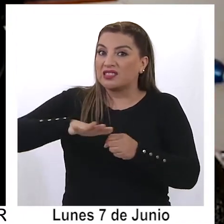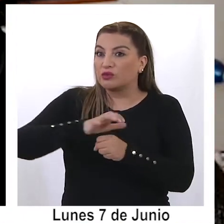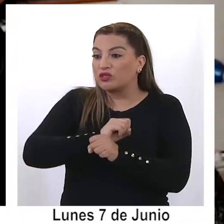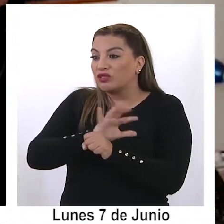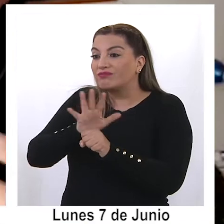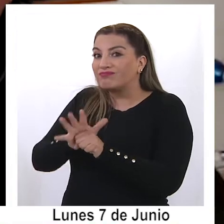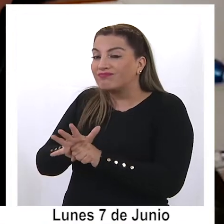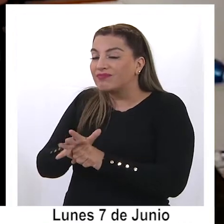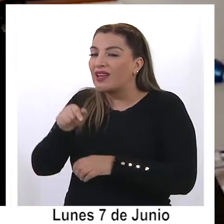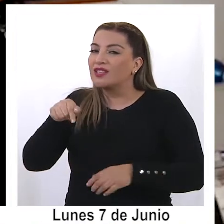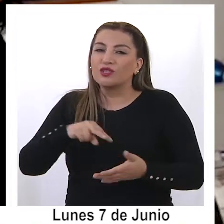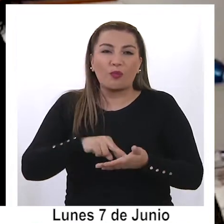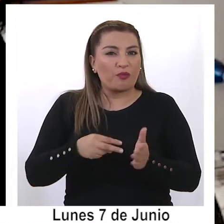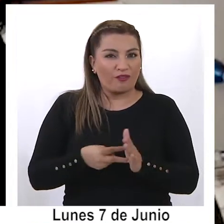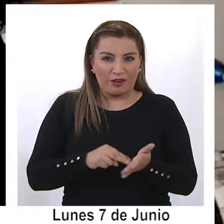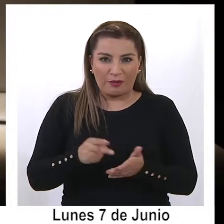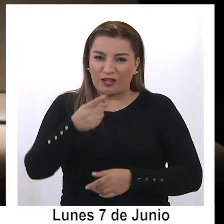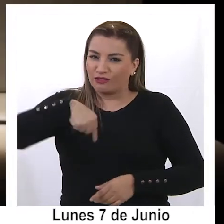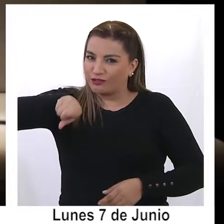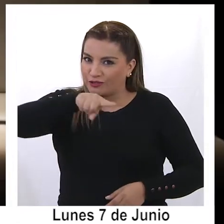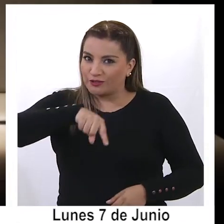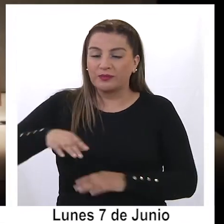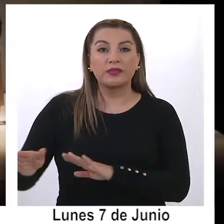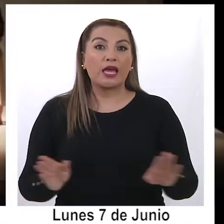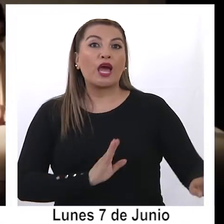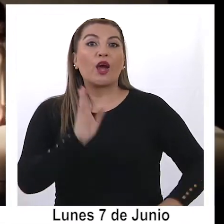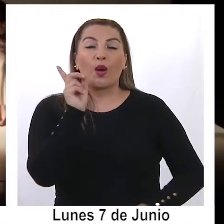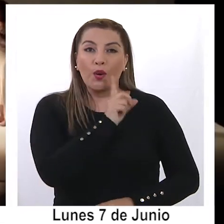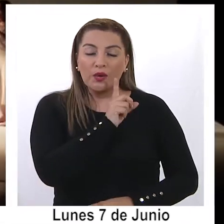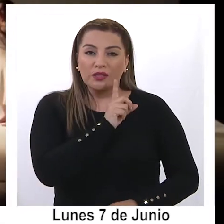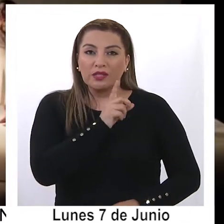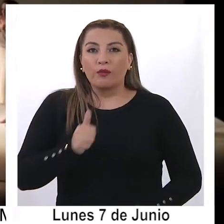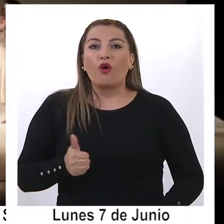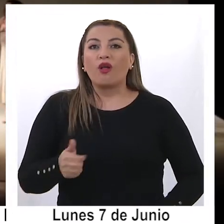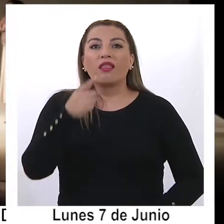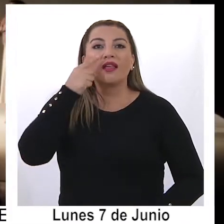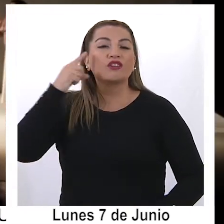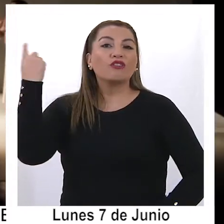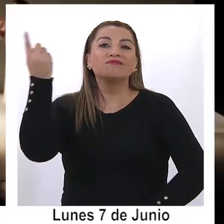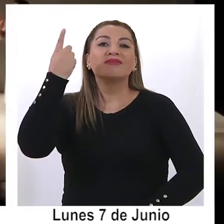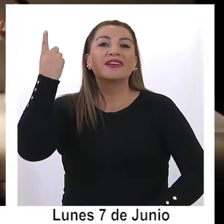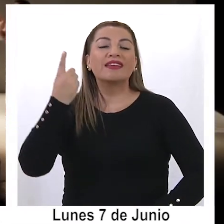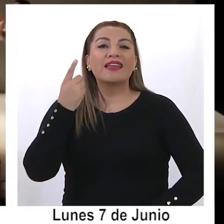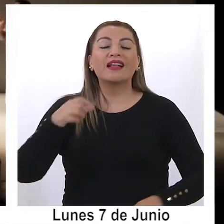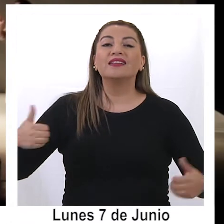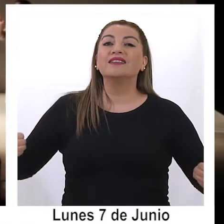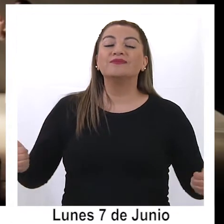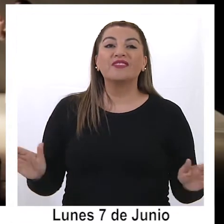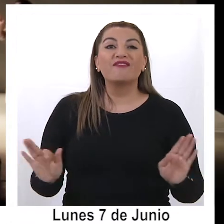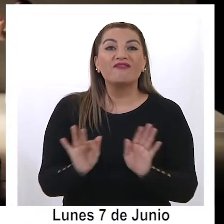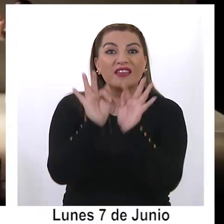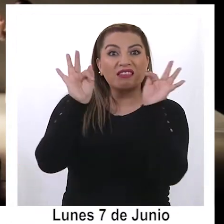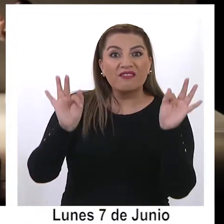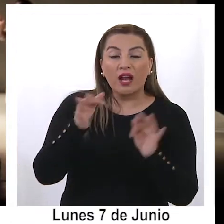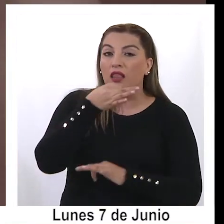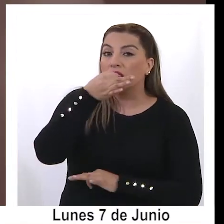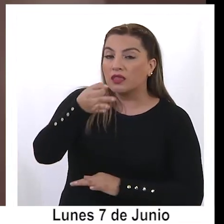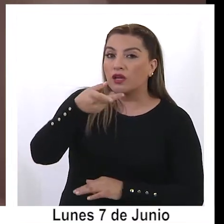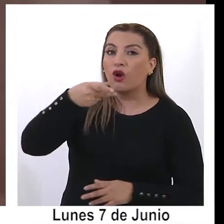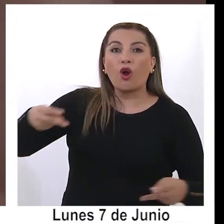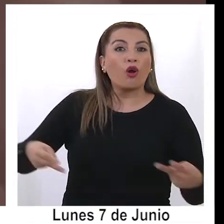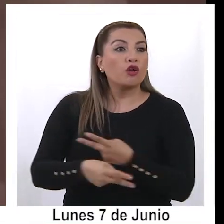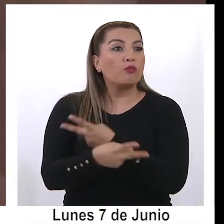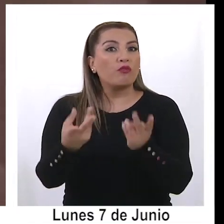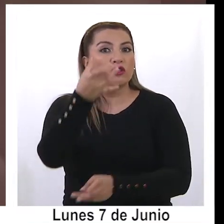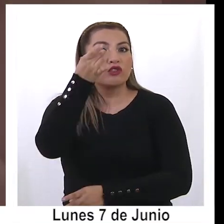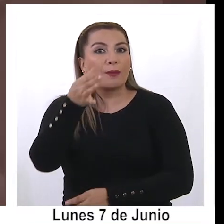sanitarias que tanto nos aquejan a todos nosotros. Finalmente, el director general del FINDAS, Abraham Sangüesa, mencionó que el